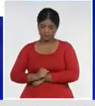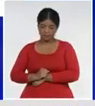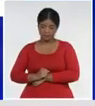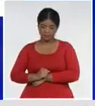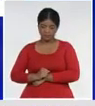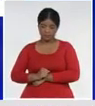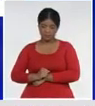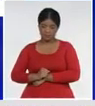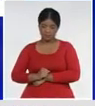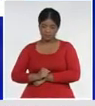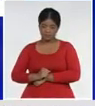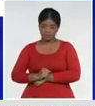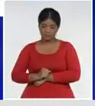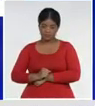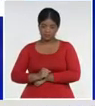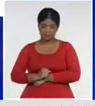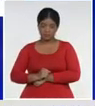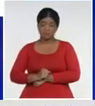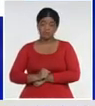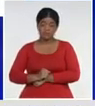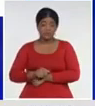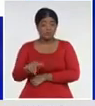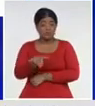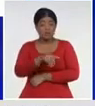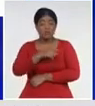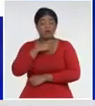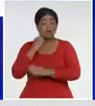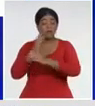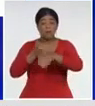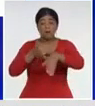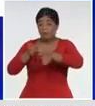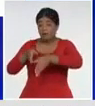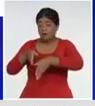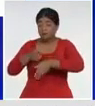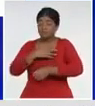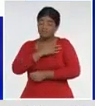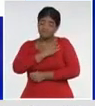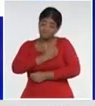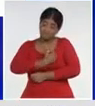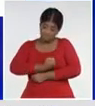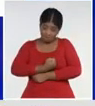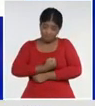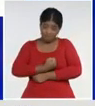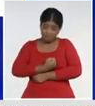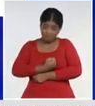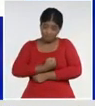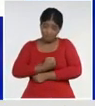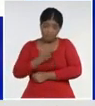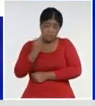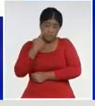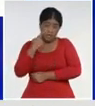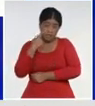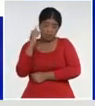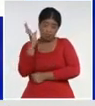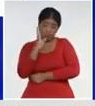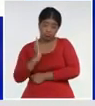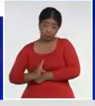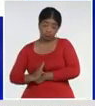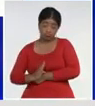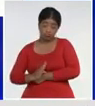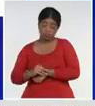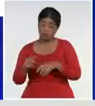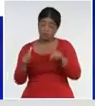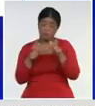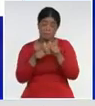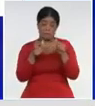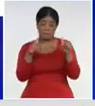es una letalidad, Lamentablemente, el gigante americano de Brasil con el mayor número